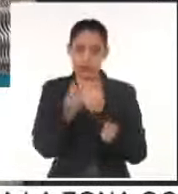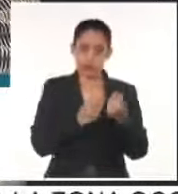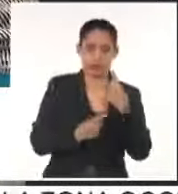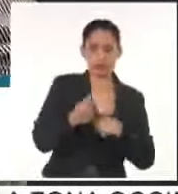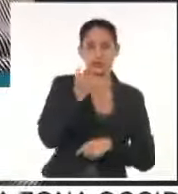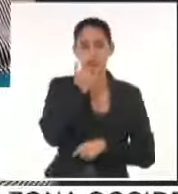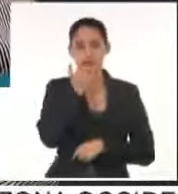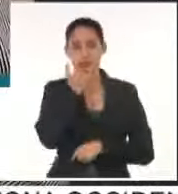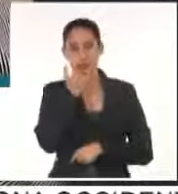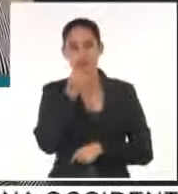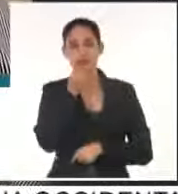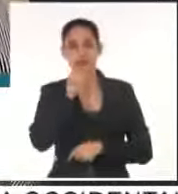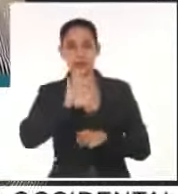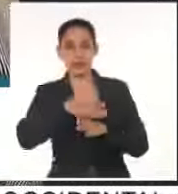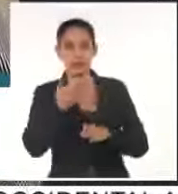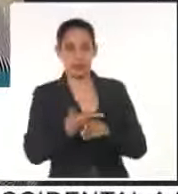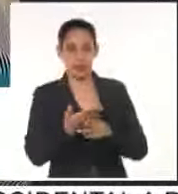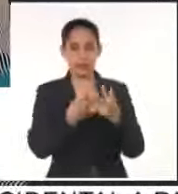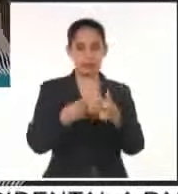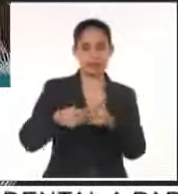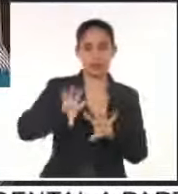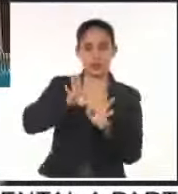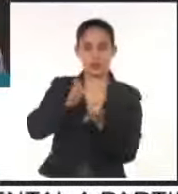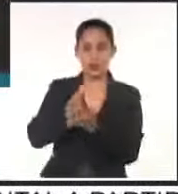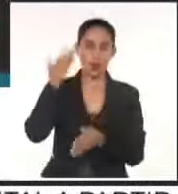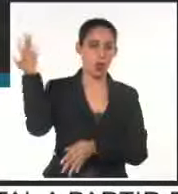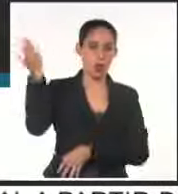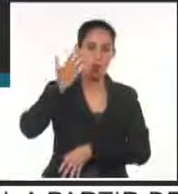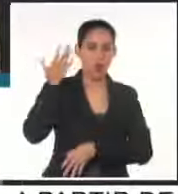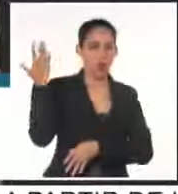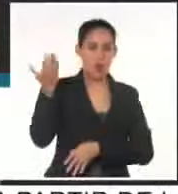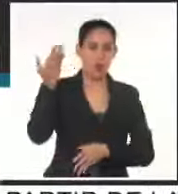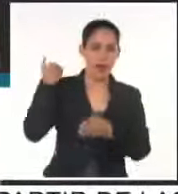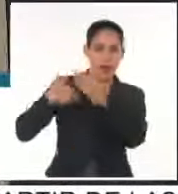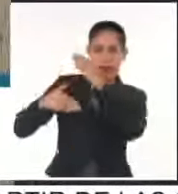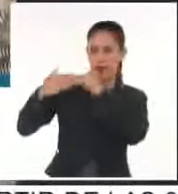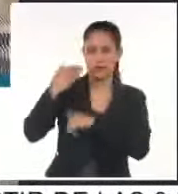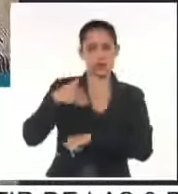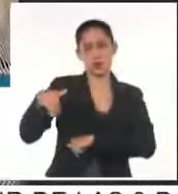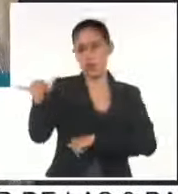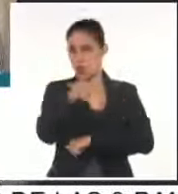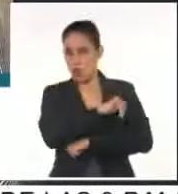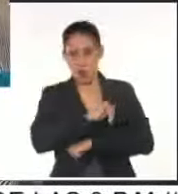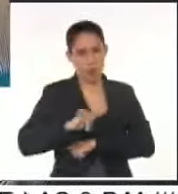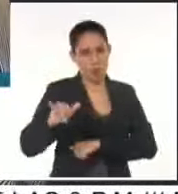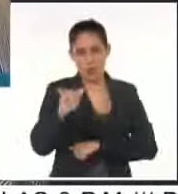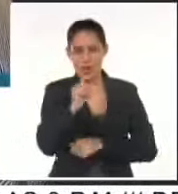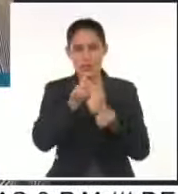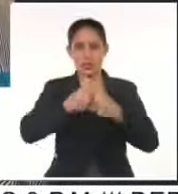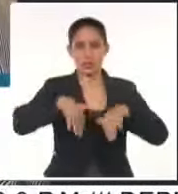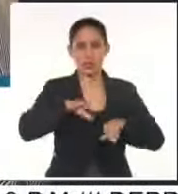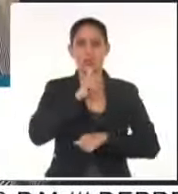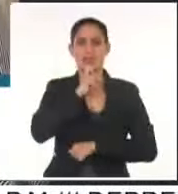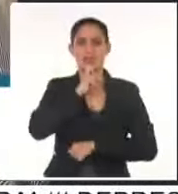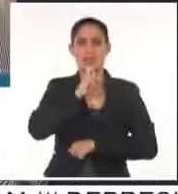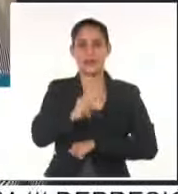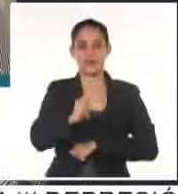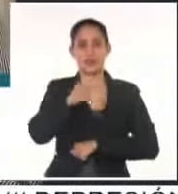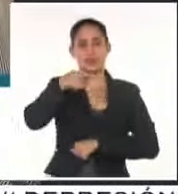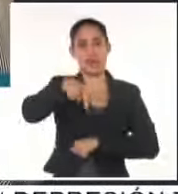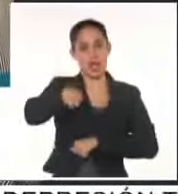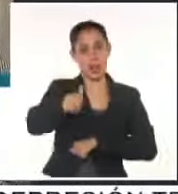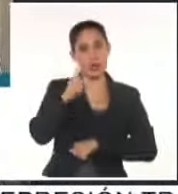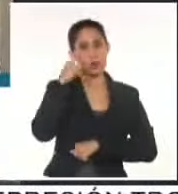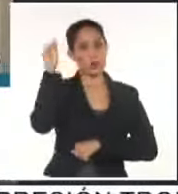ocasionar el ciclón y después los vamos a enfrentar como hemos enfrentado otros, independientemente de la situación compleja que estamos